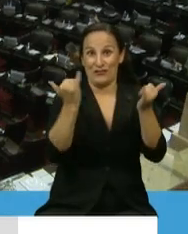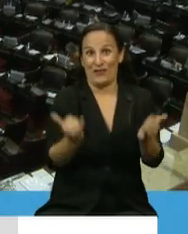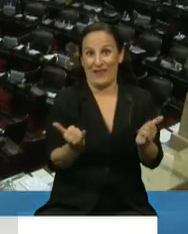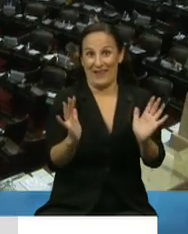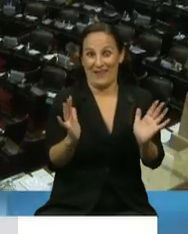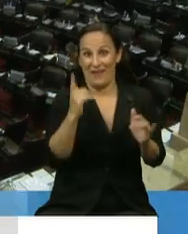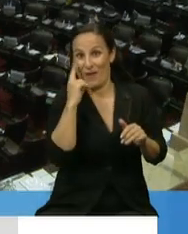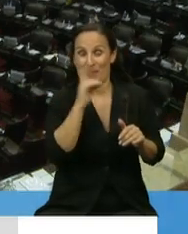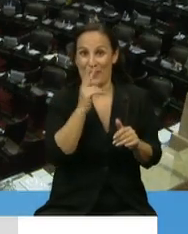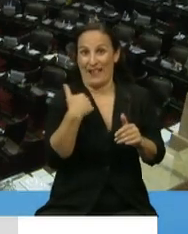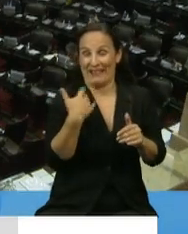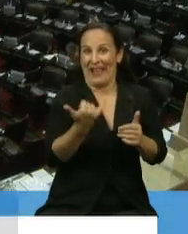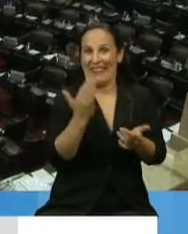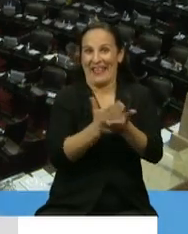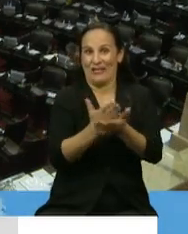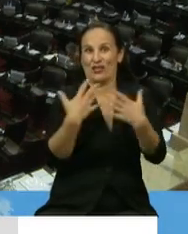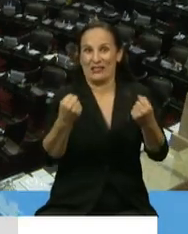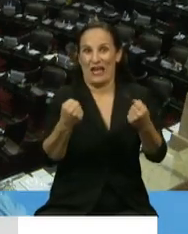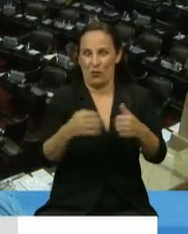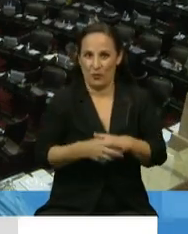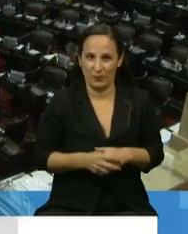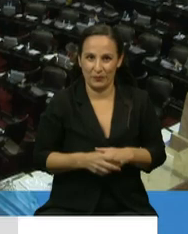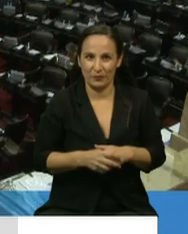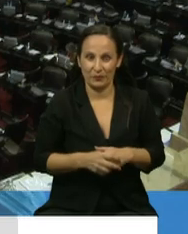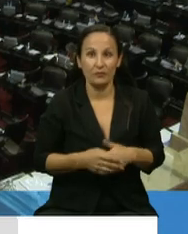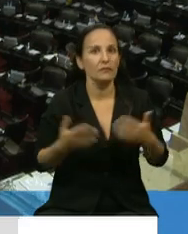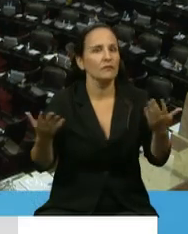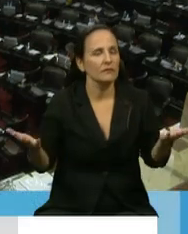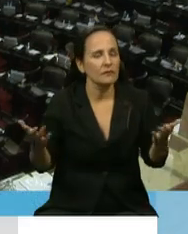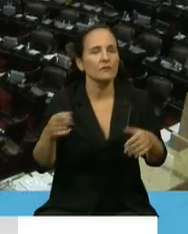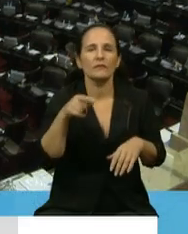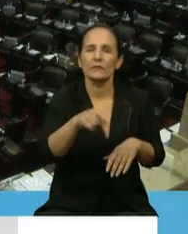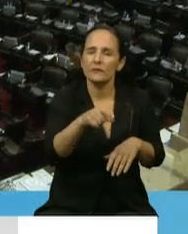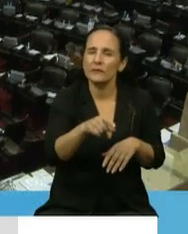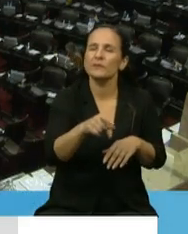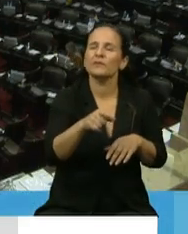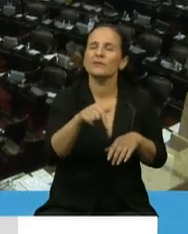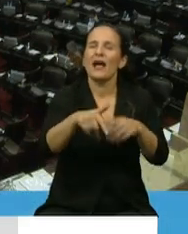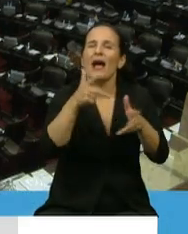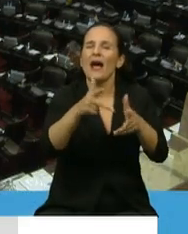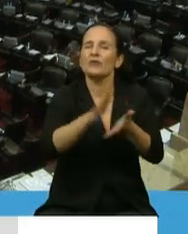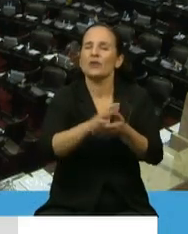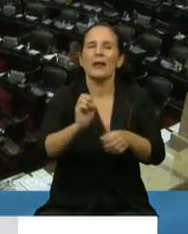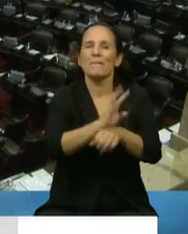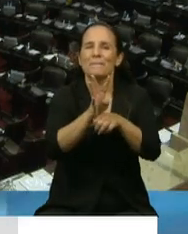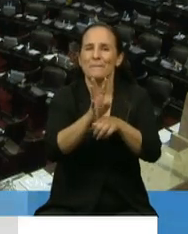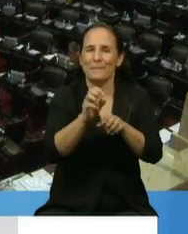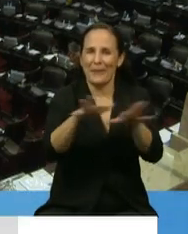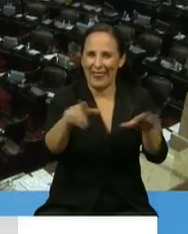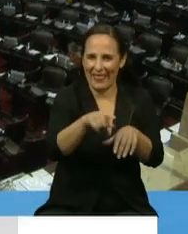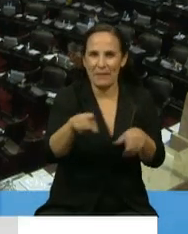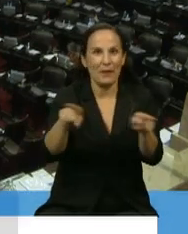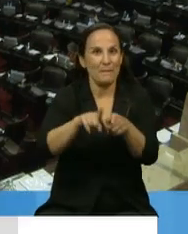hay que tener en cuenta que si bien es una extensión que se habla solamente en el marco de la pandemia, como dijo la compañera